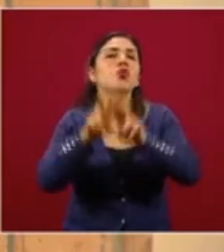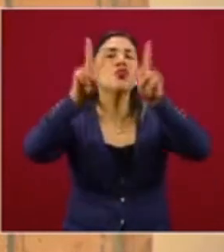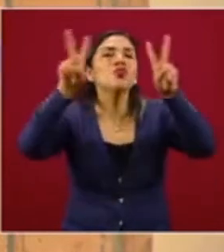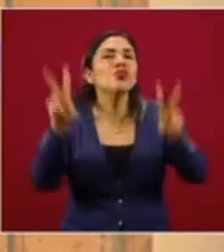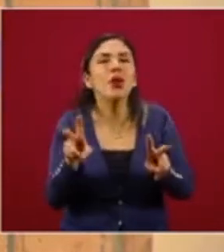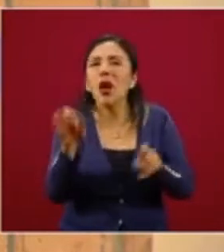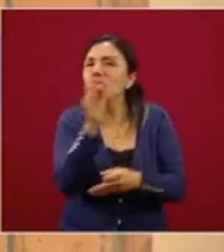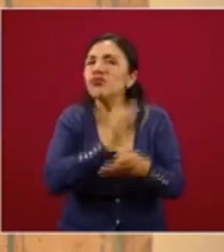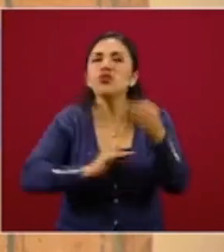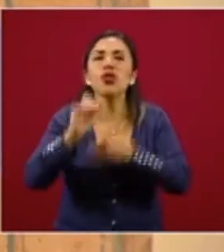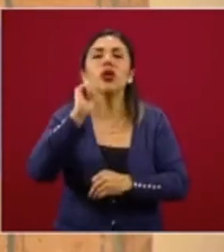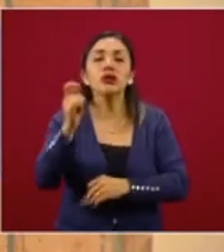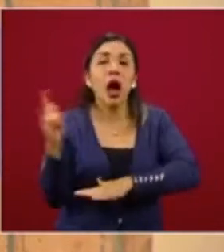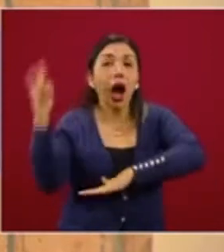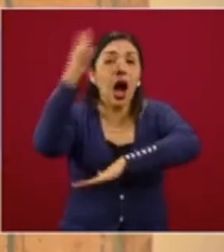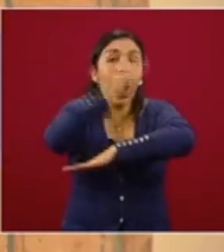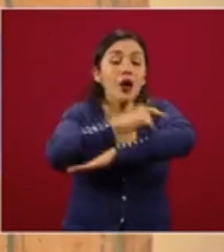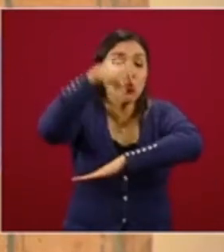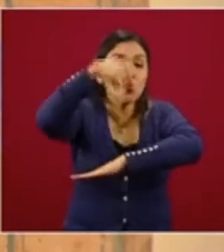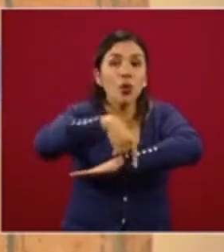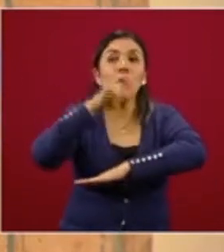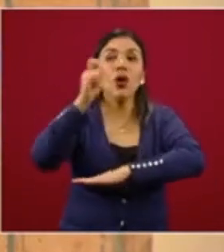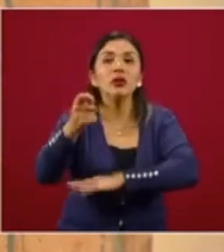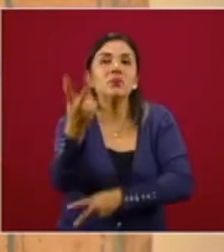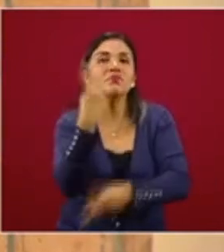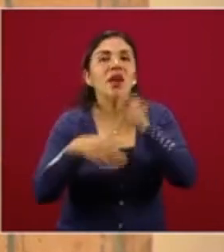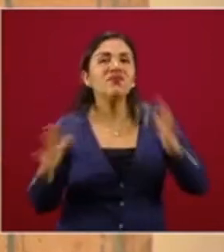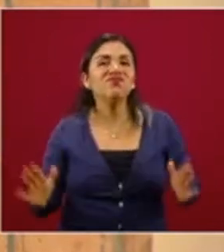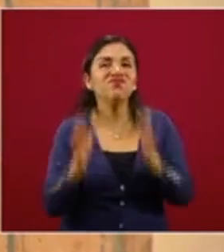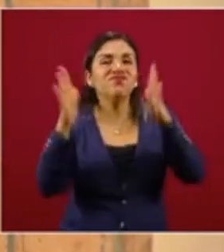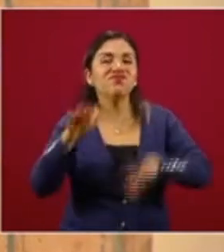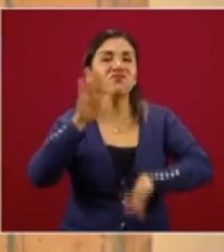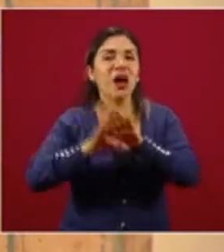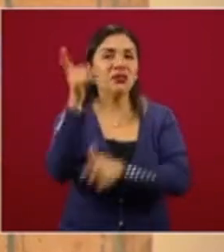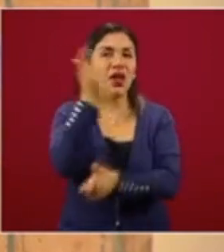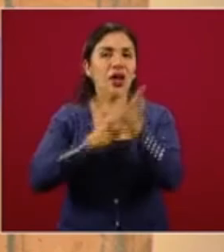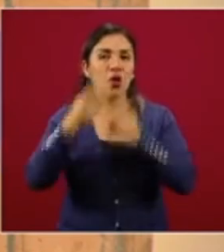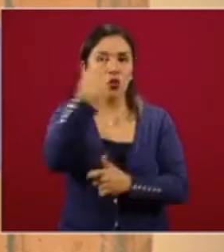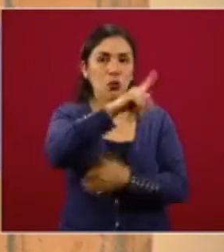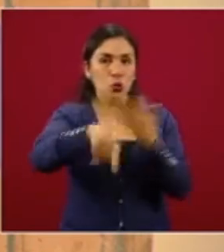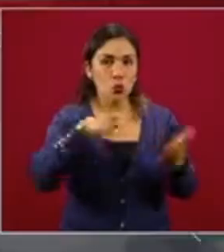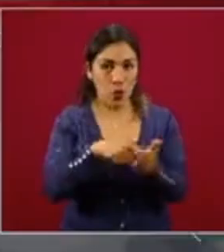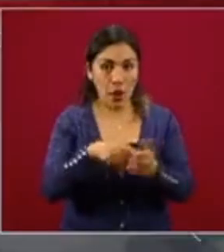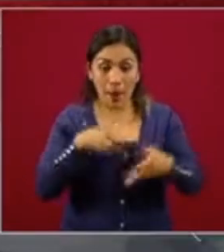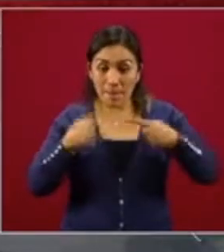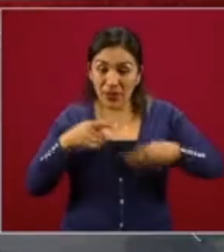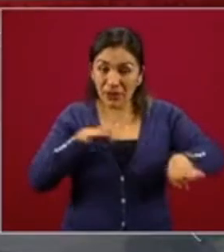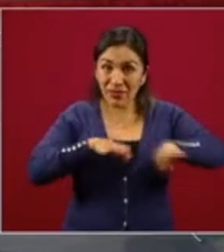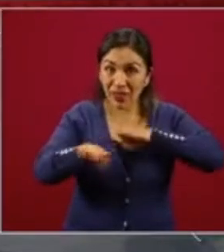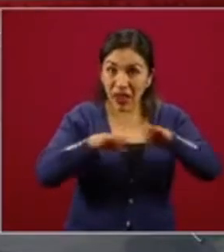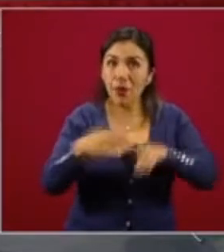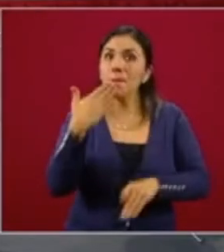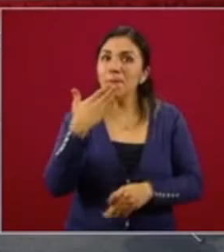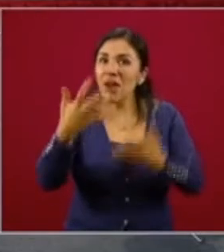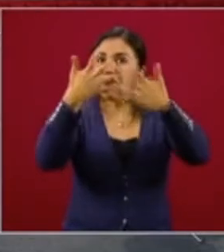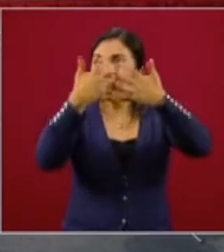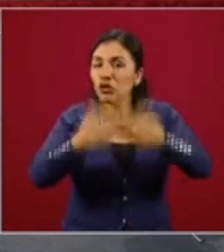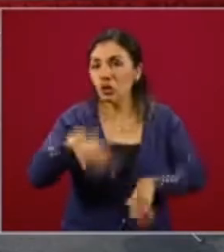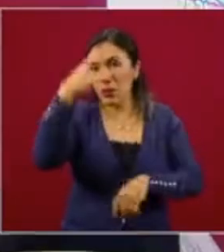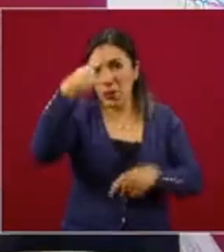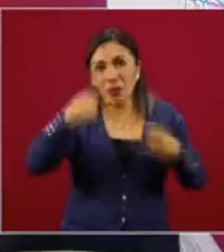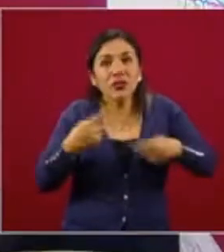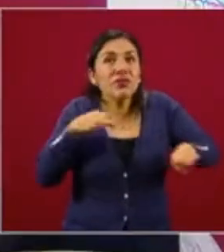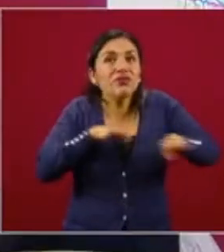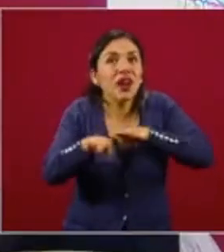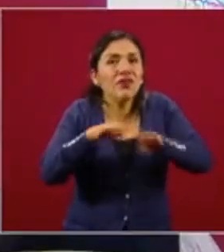de considerar el aeropuerto como el impulsor de la economía de la región. Que los empleos funcionen para la gente que vive